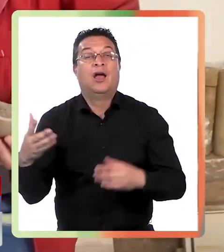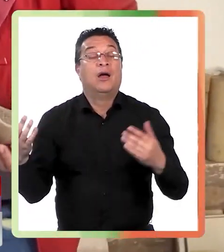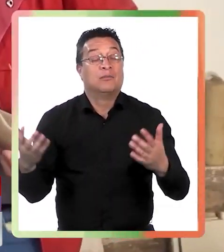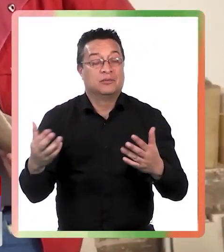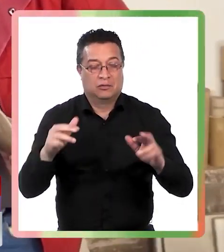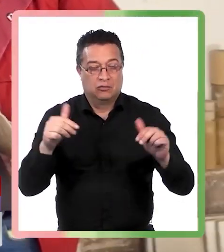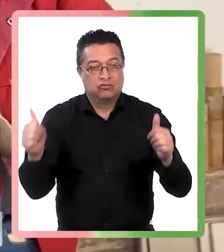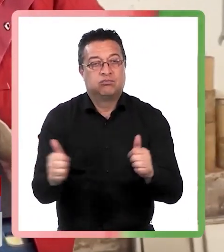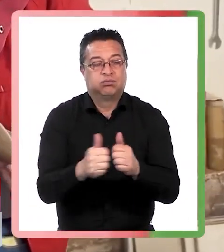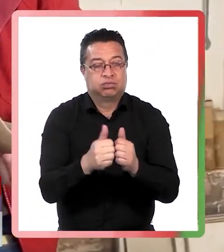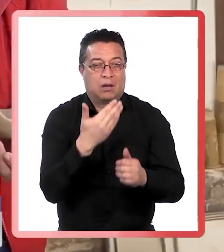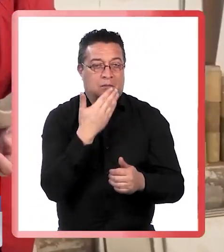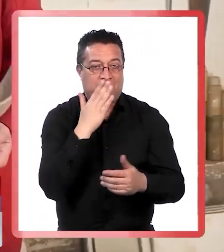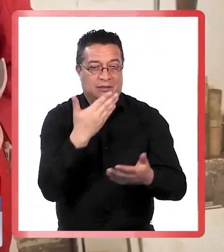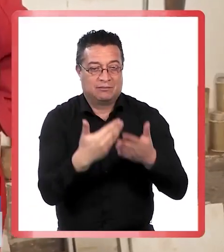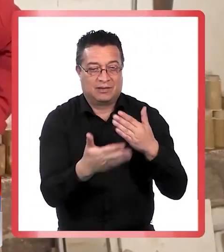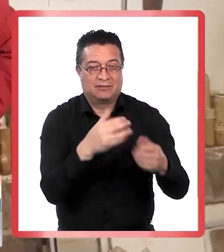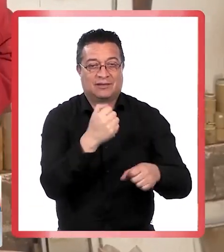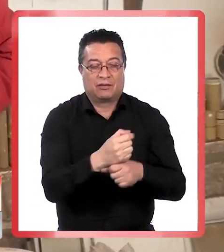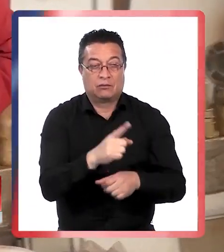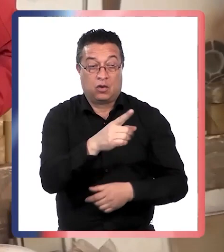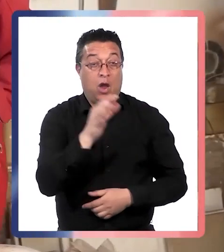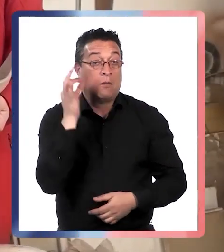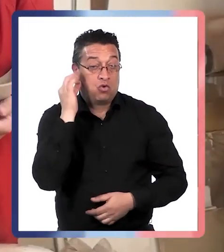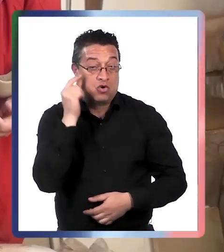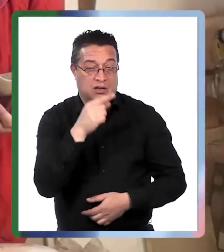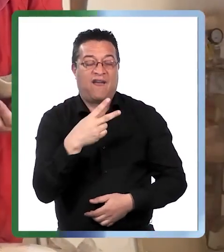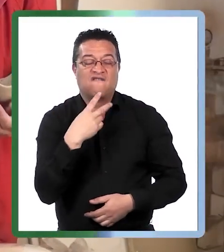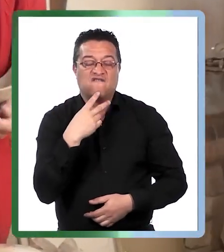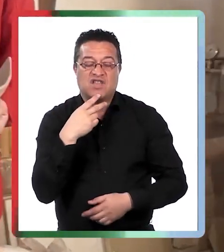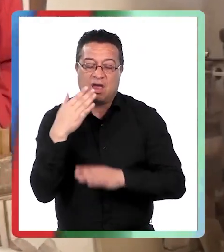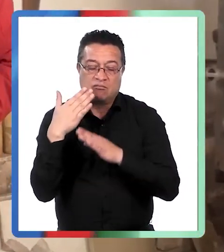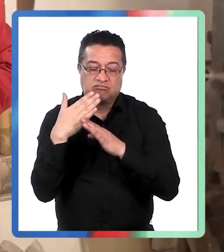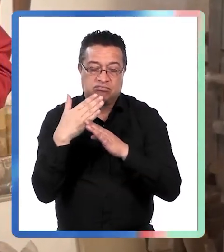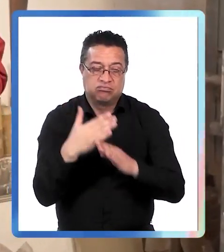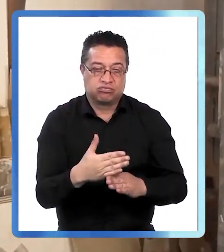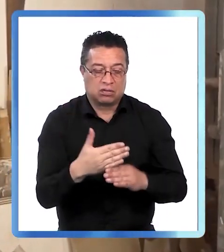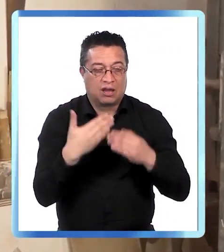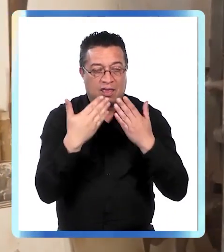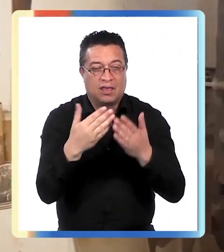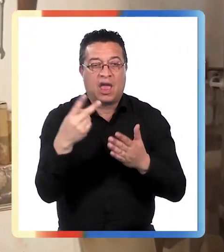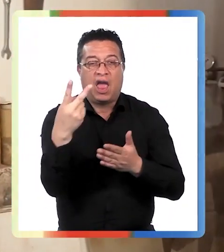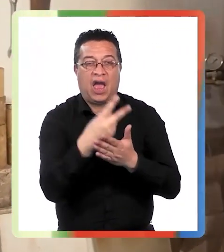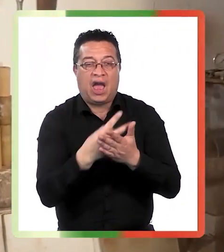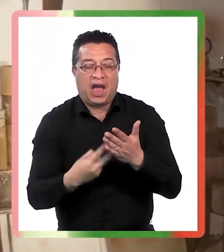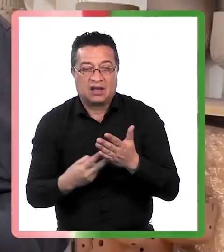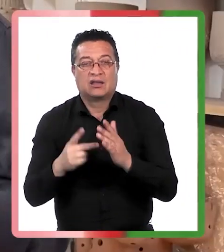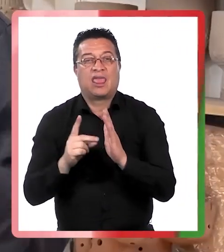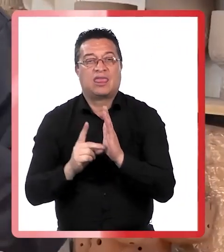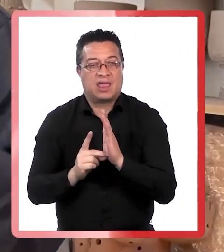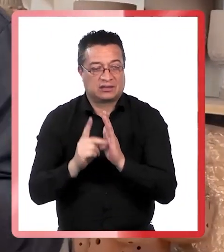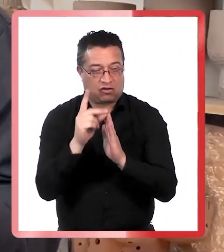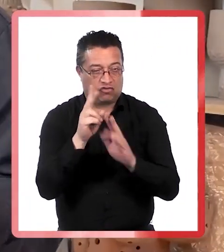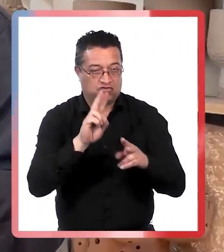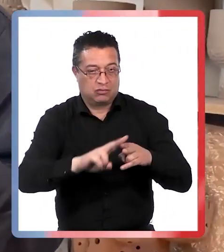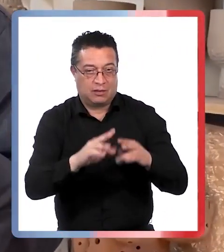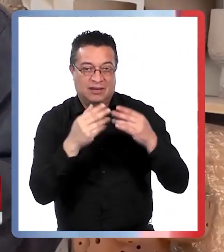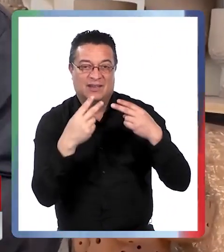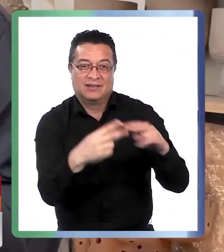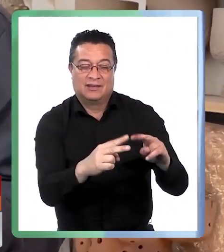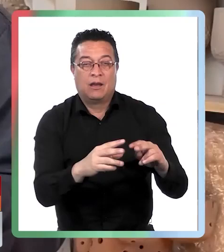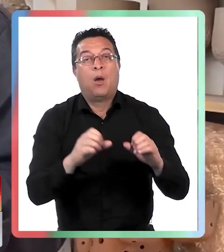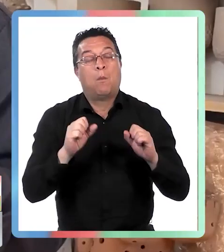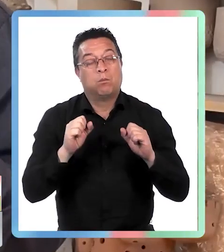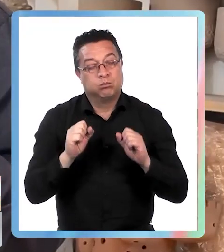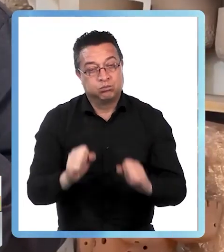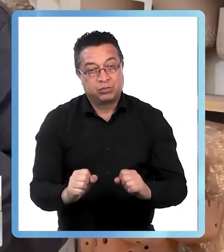Lagos quien se reunió con la destacada artesana Una mujer que ha dedicado su vida al arte al desarrollo de lo que